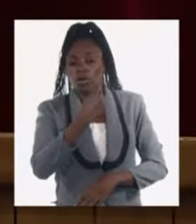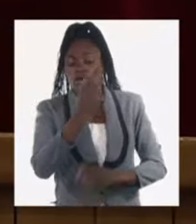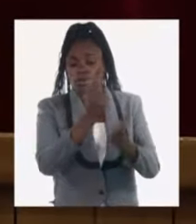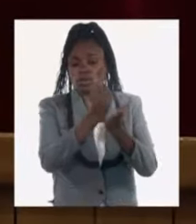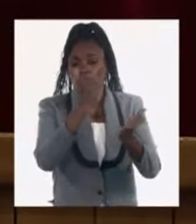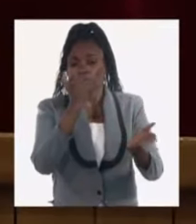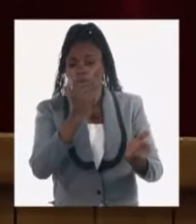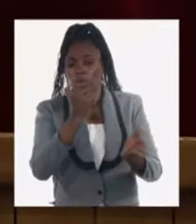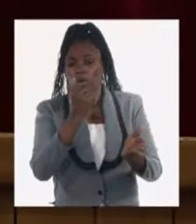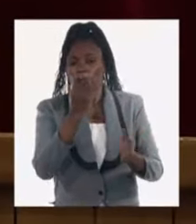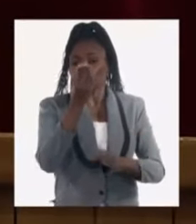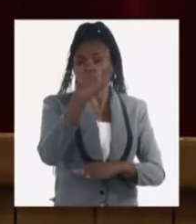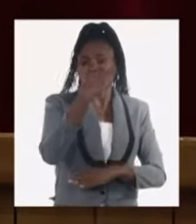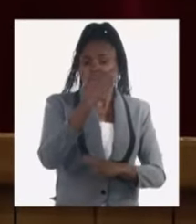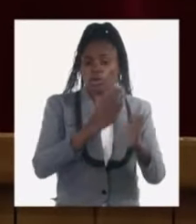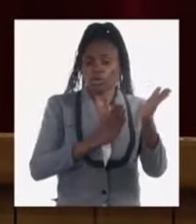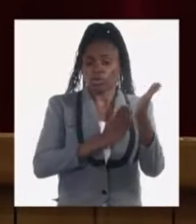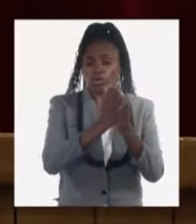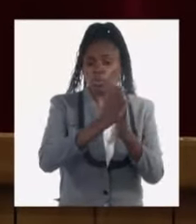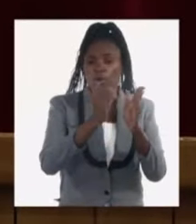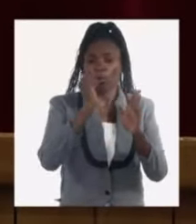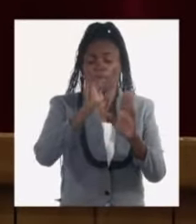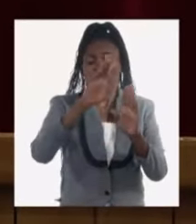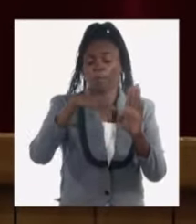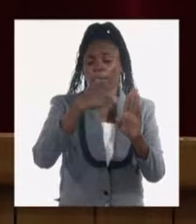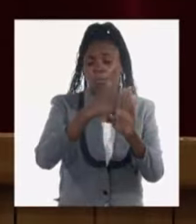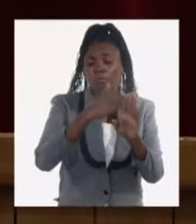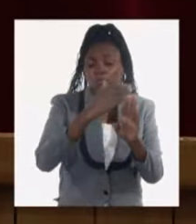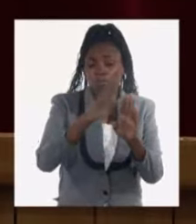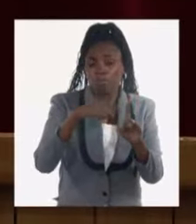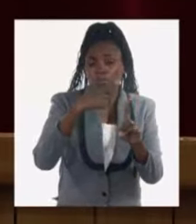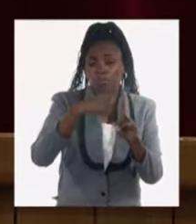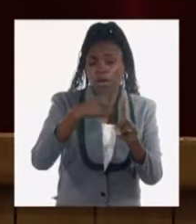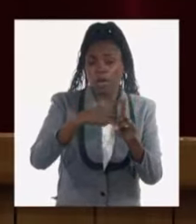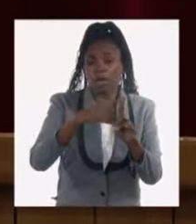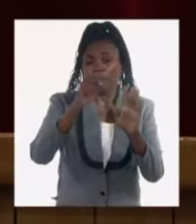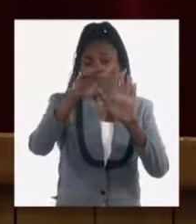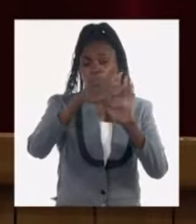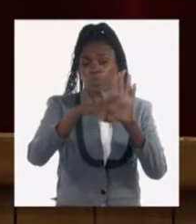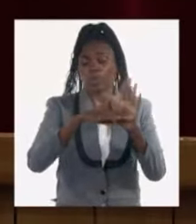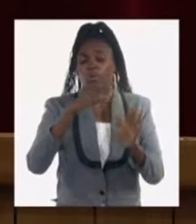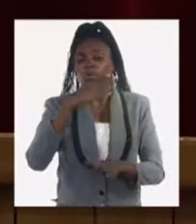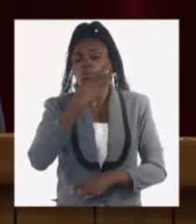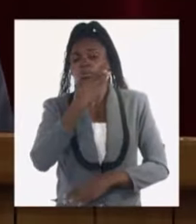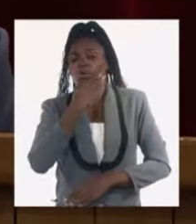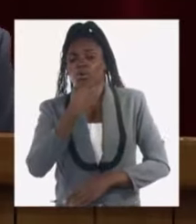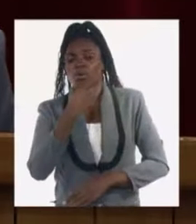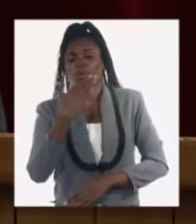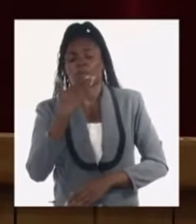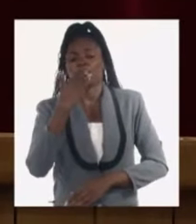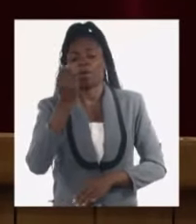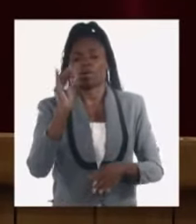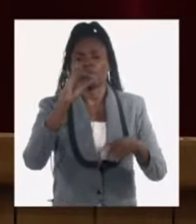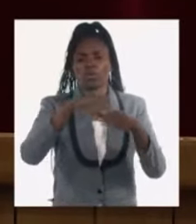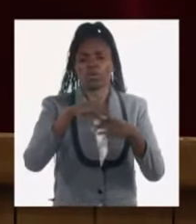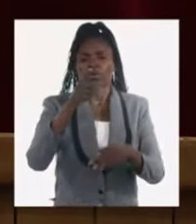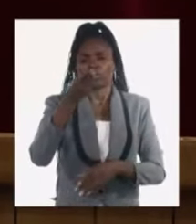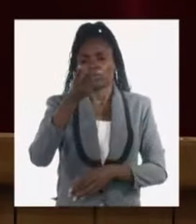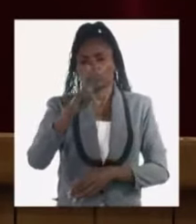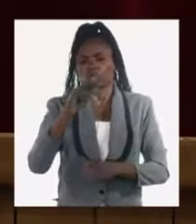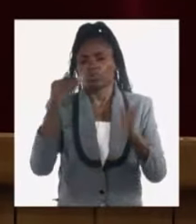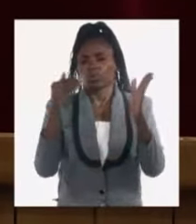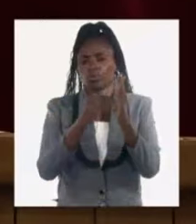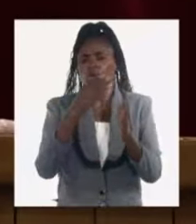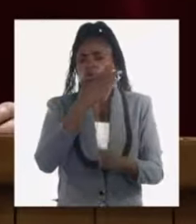atención primaria y se implementa el programa de formación y superación para jóvenes que ha favorecido la incorporación de 12 mil jóvenes